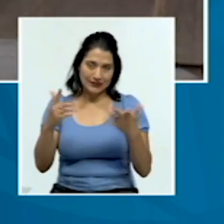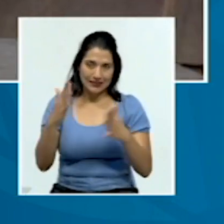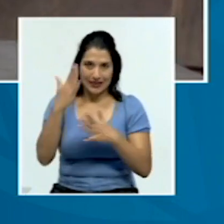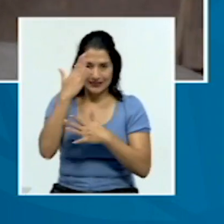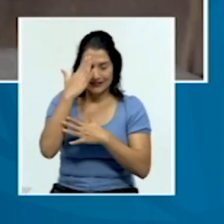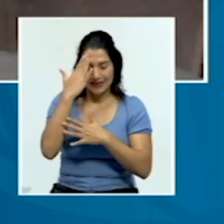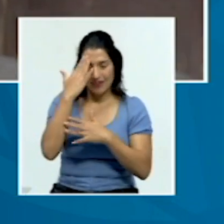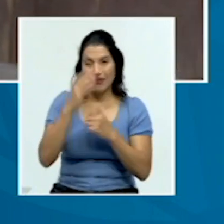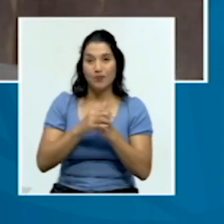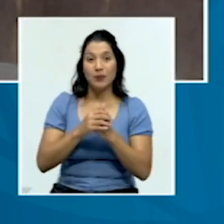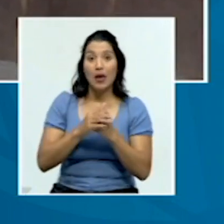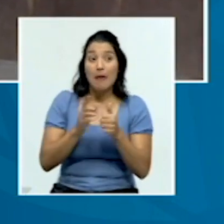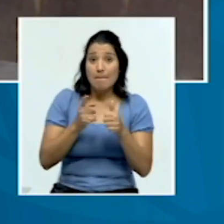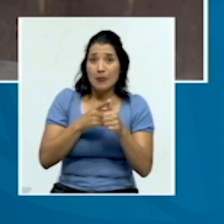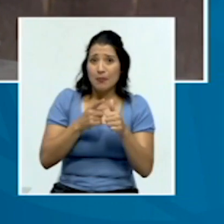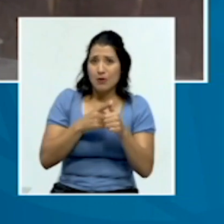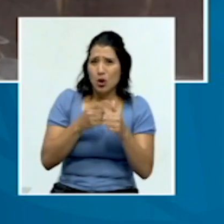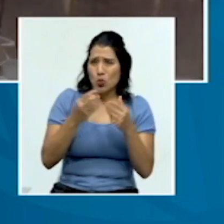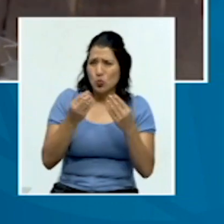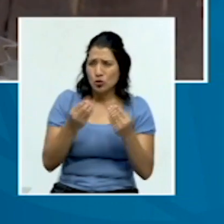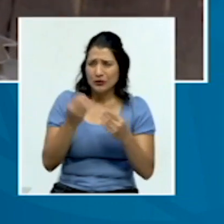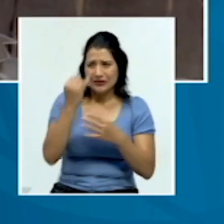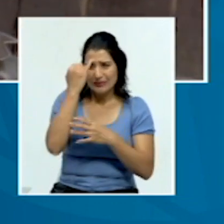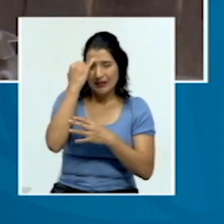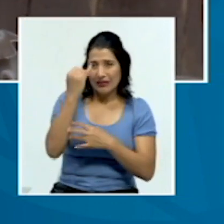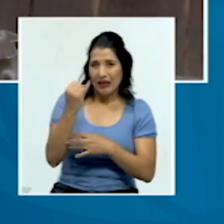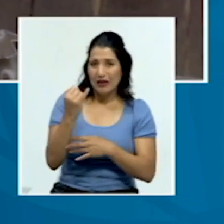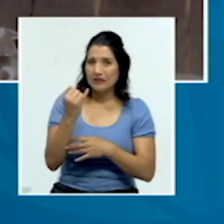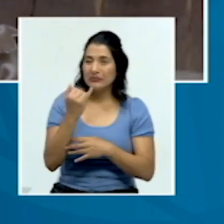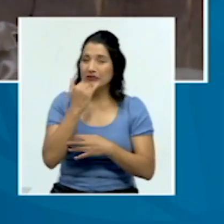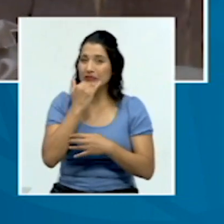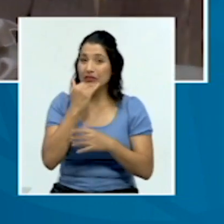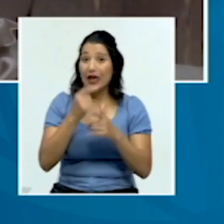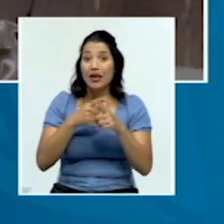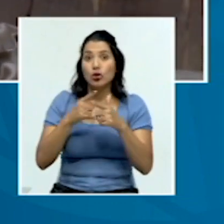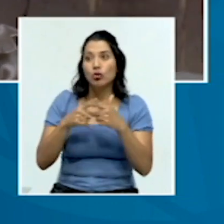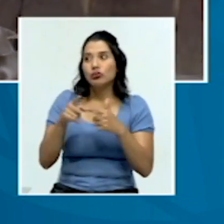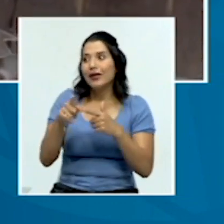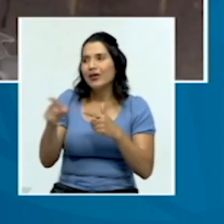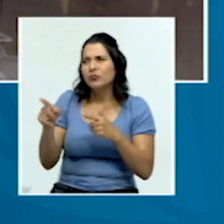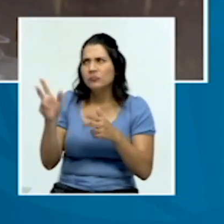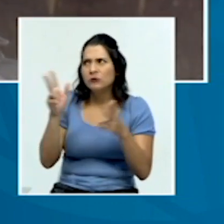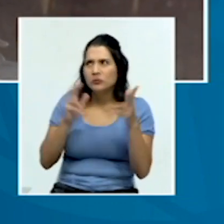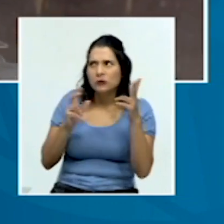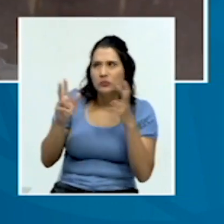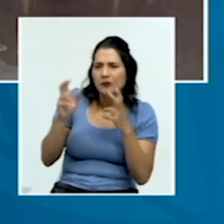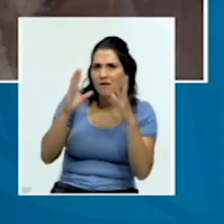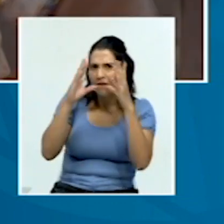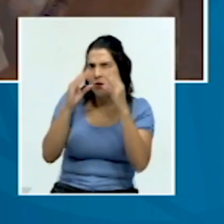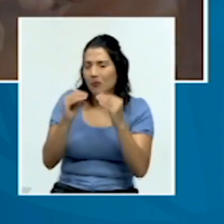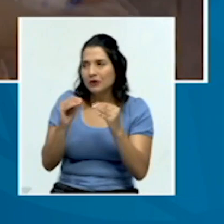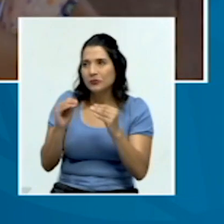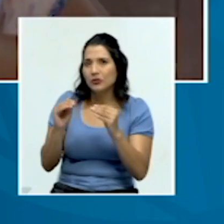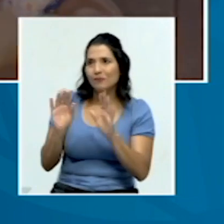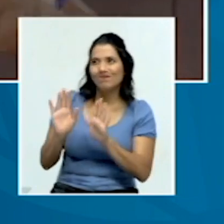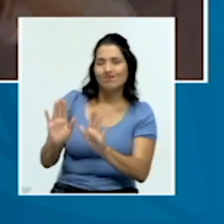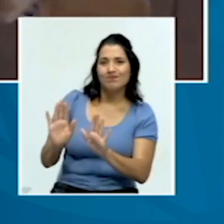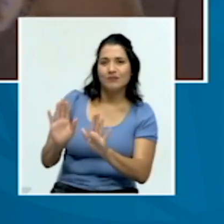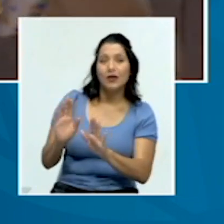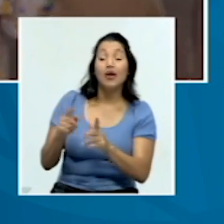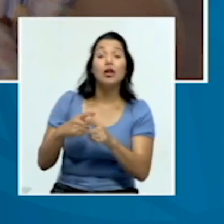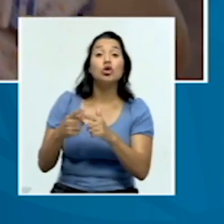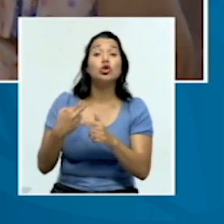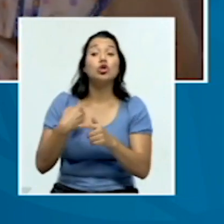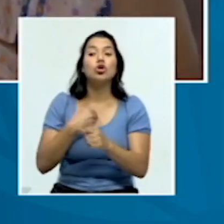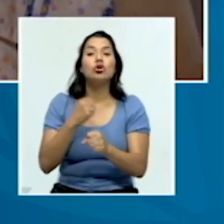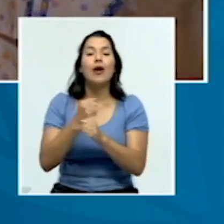en cierto inicio hubo muchos mitos, y pues la comunidad indígena no fue la excepción. Se trabajó entonces con las parteras